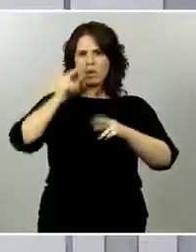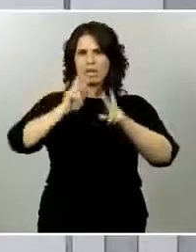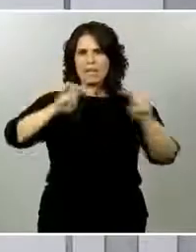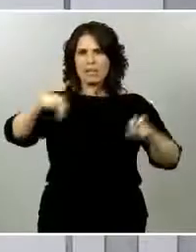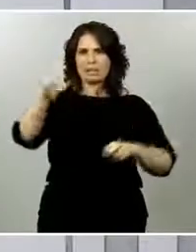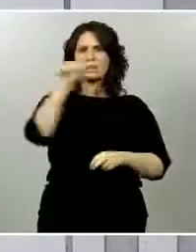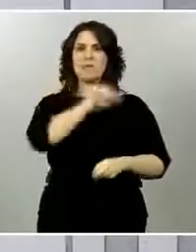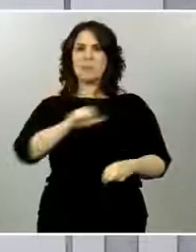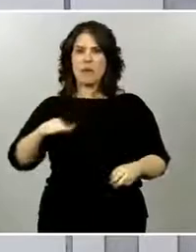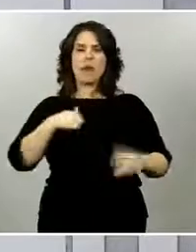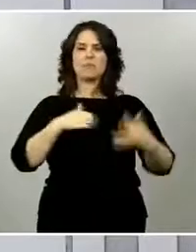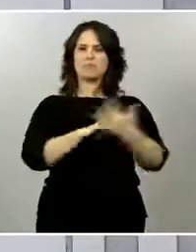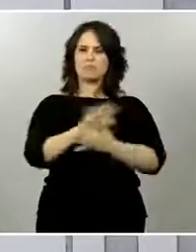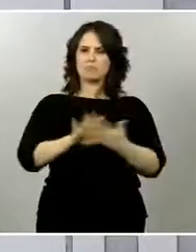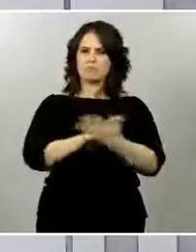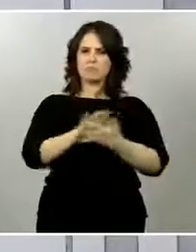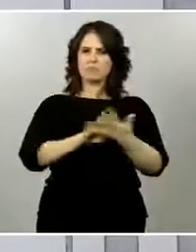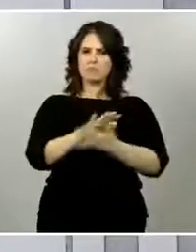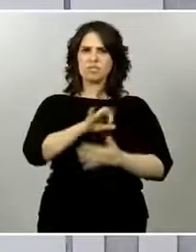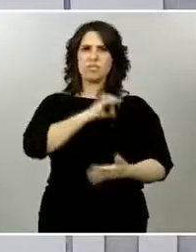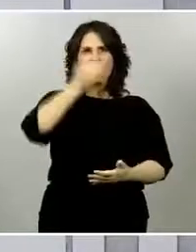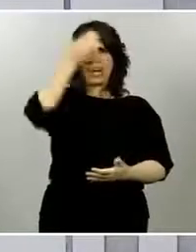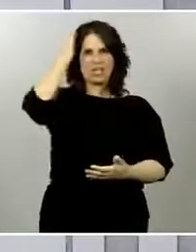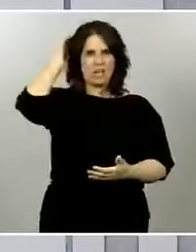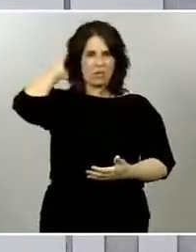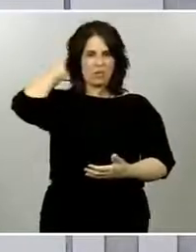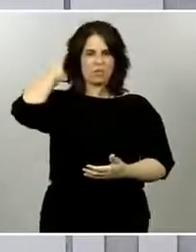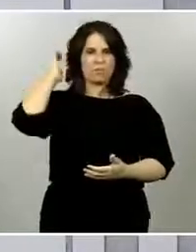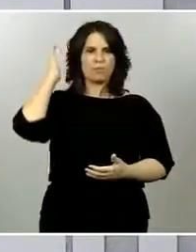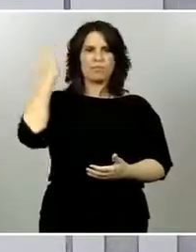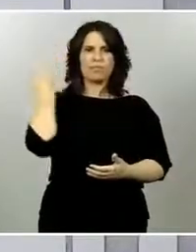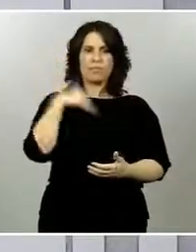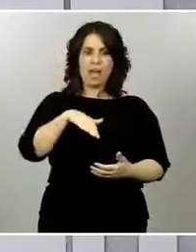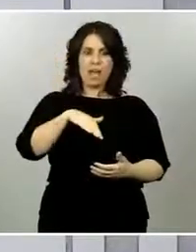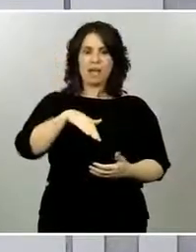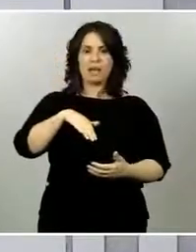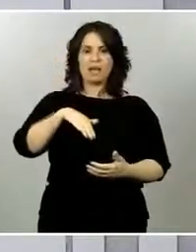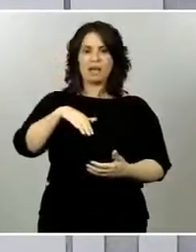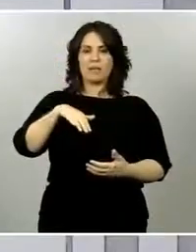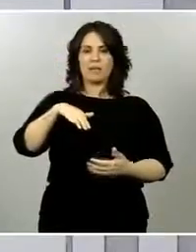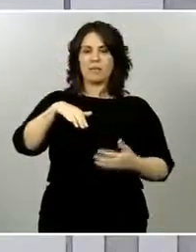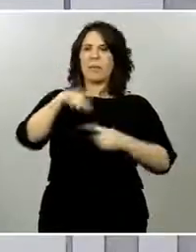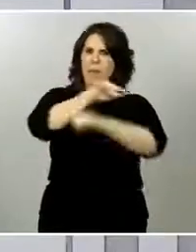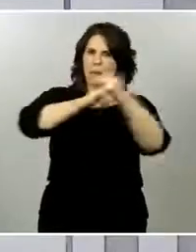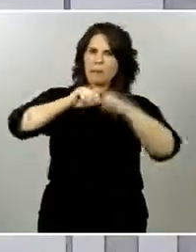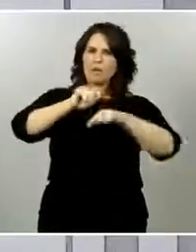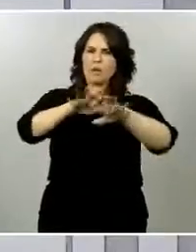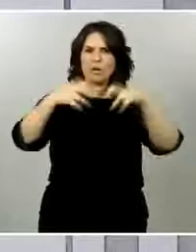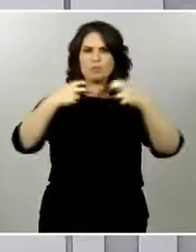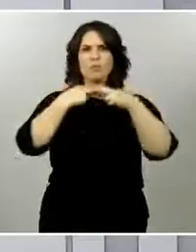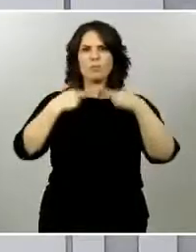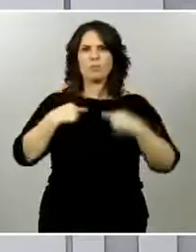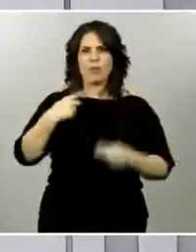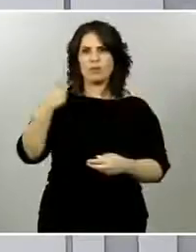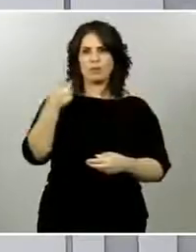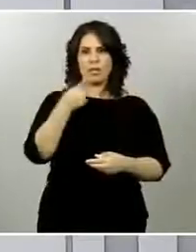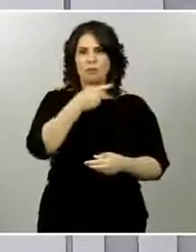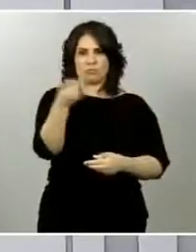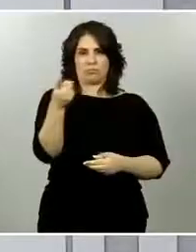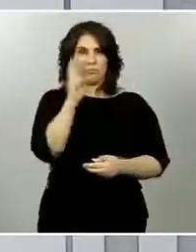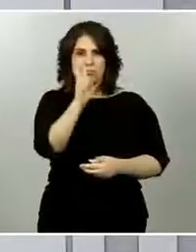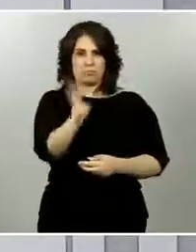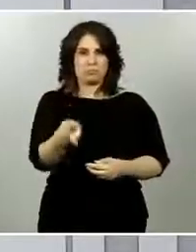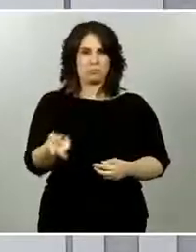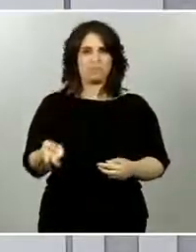del marco parlamentario. presidente del Gobierno, creo que fue a principio de esta semana, tuvo ocasión de hablar con el señor